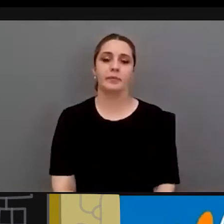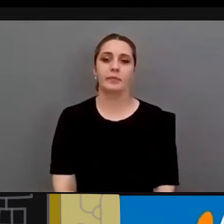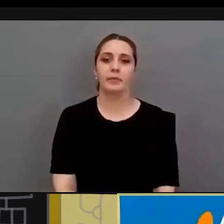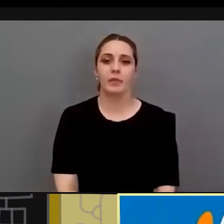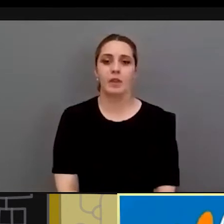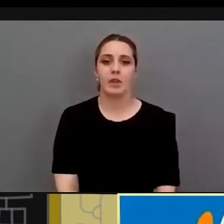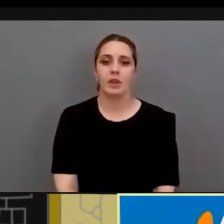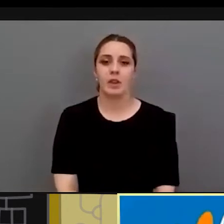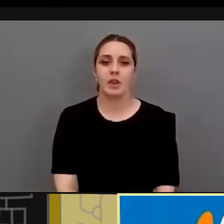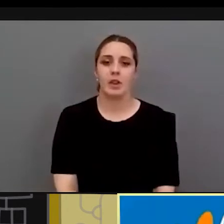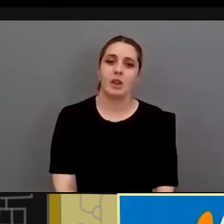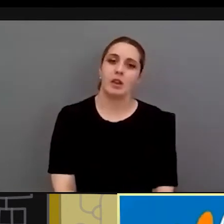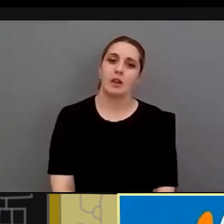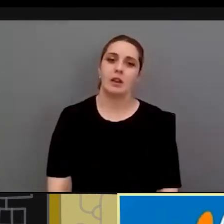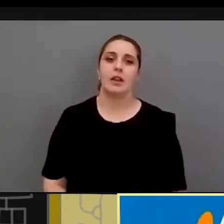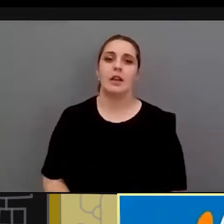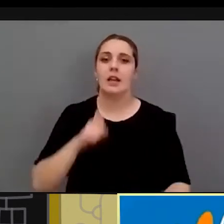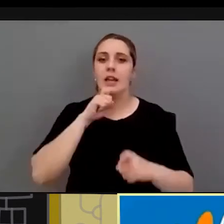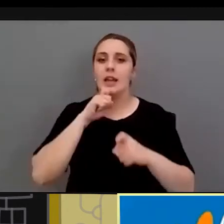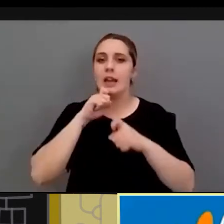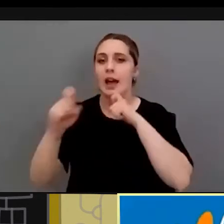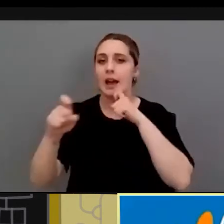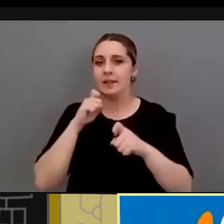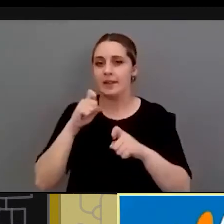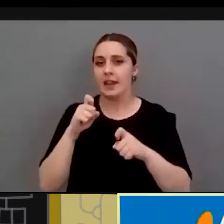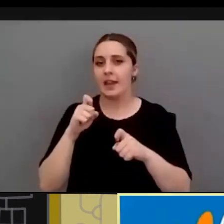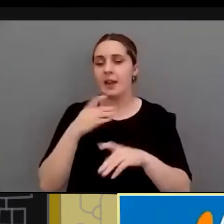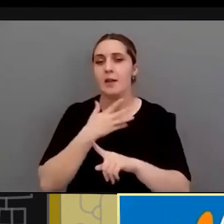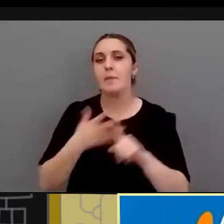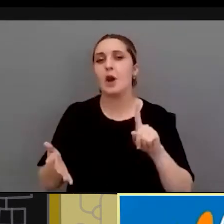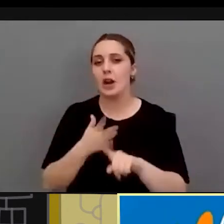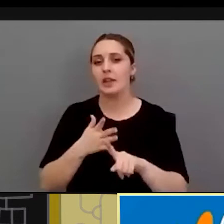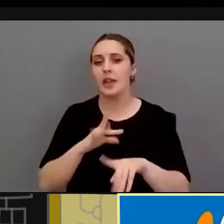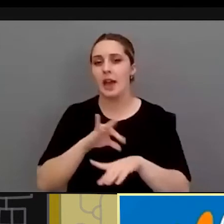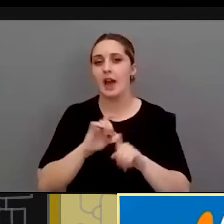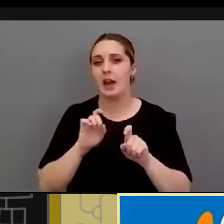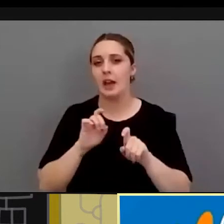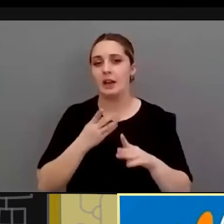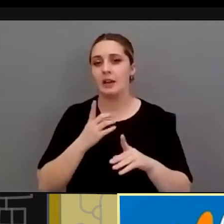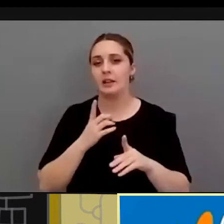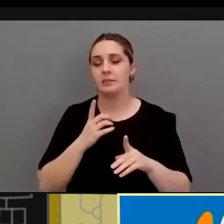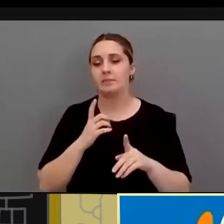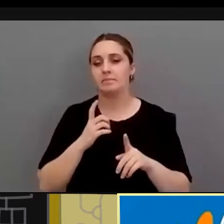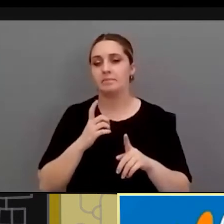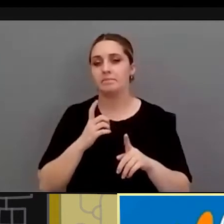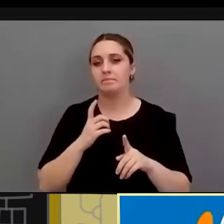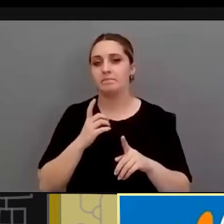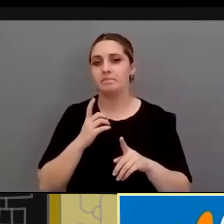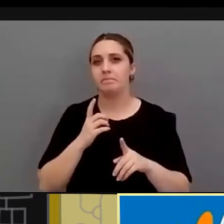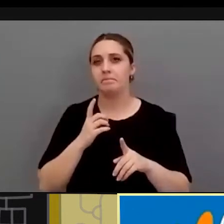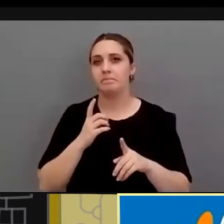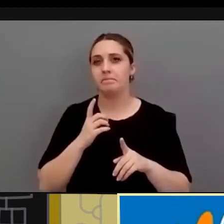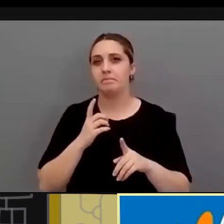los indicadores de violencia obstétrica bueno pues hay un elemento que hace que la mujer no los tenemos